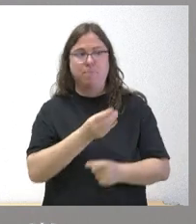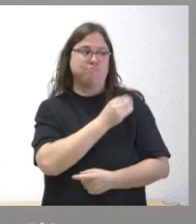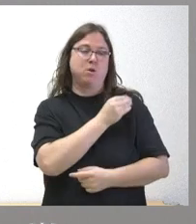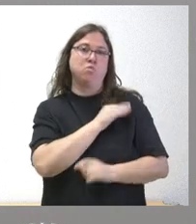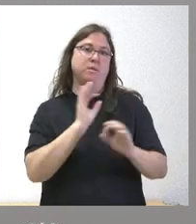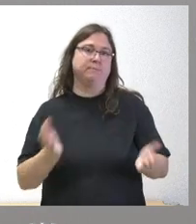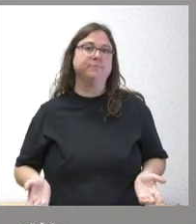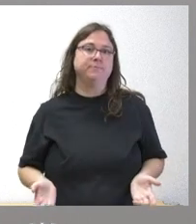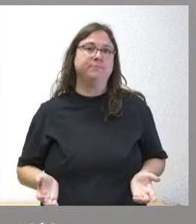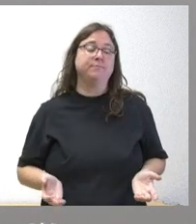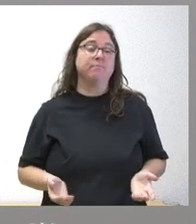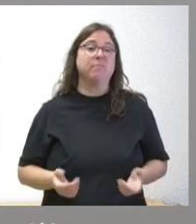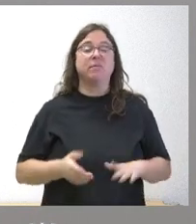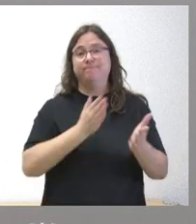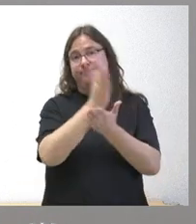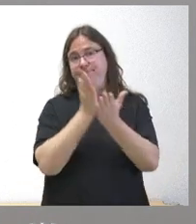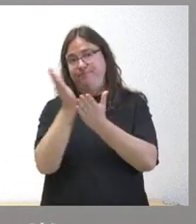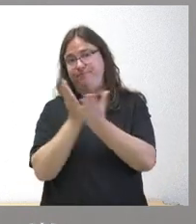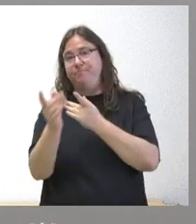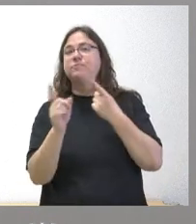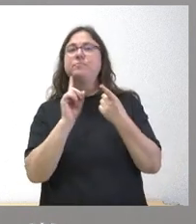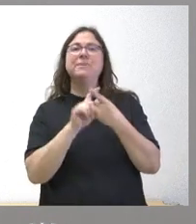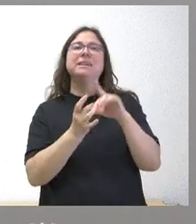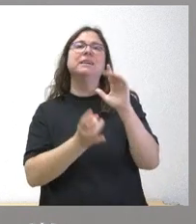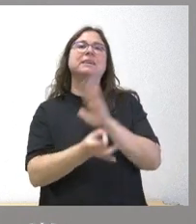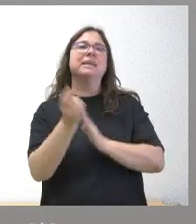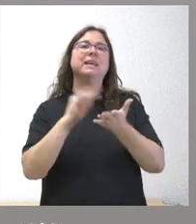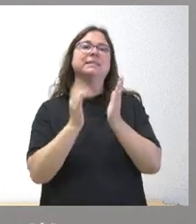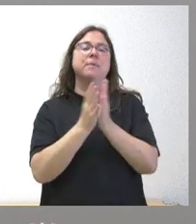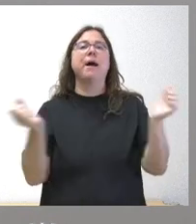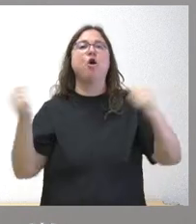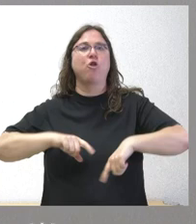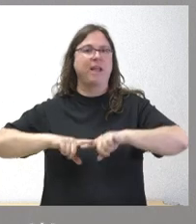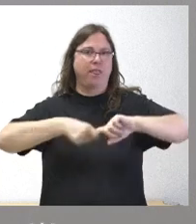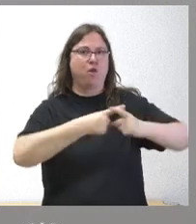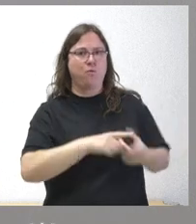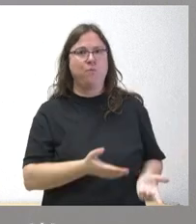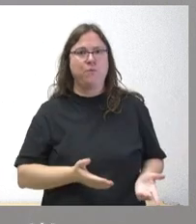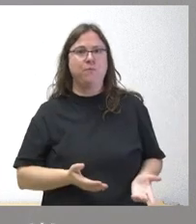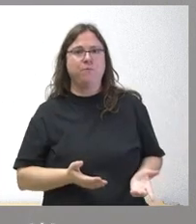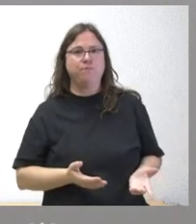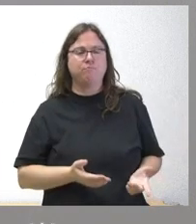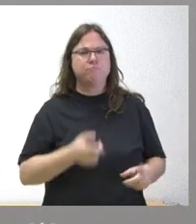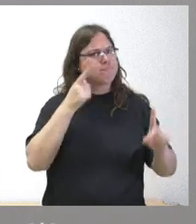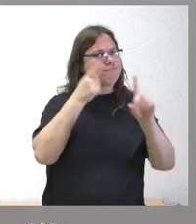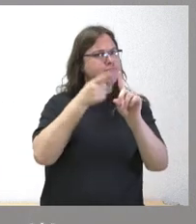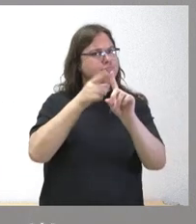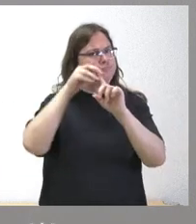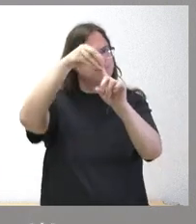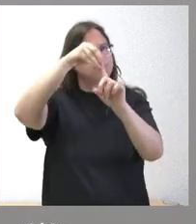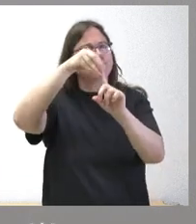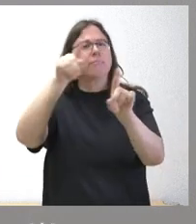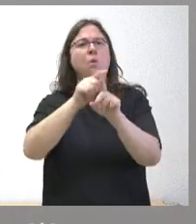llevar aquí pues varias vías en primer lugar crear un sistema de conciliación que yo creo que es muy referente dentro del contexto